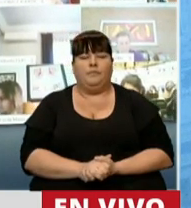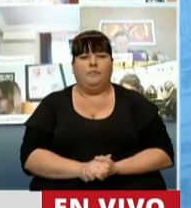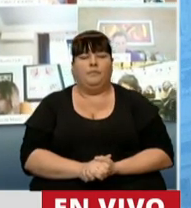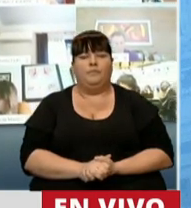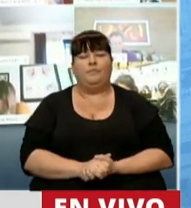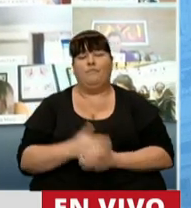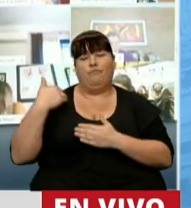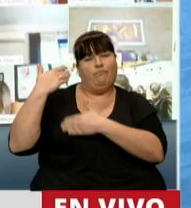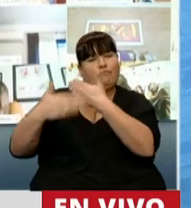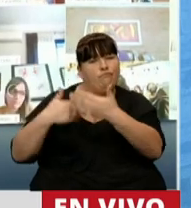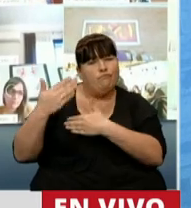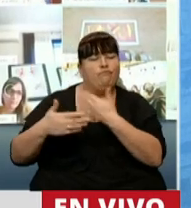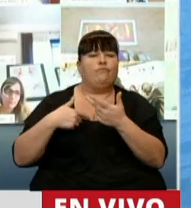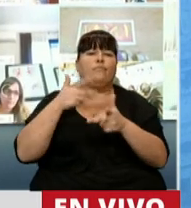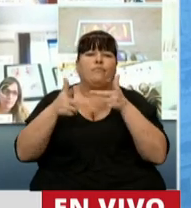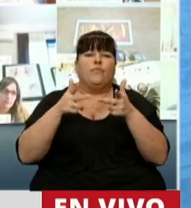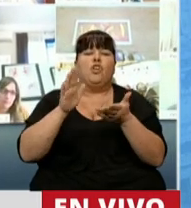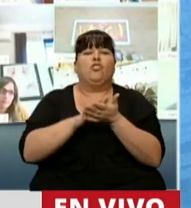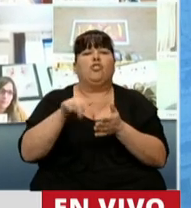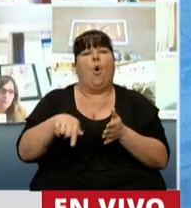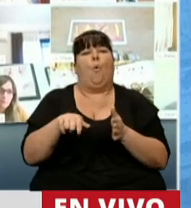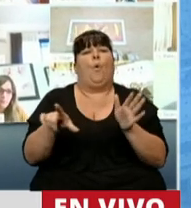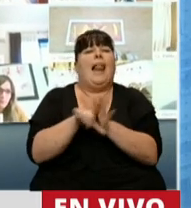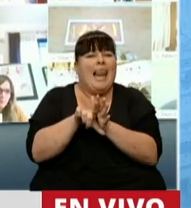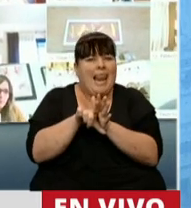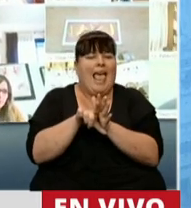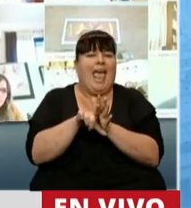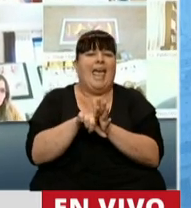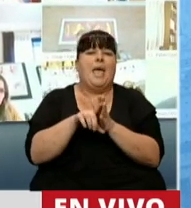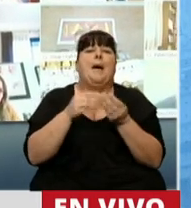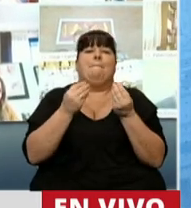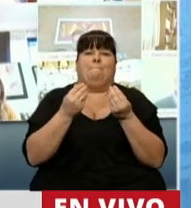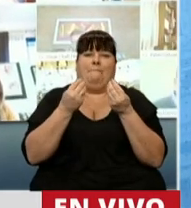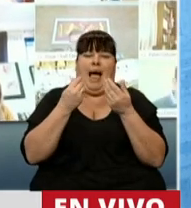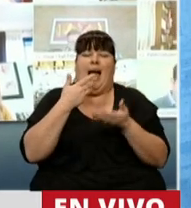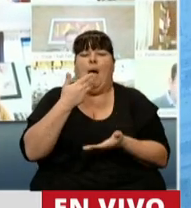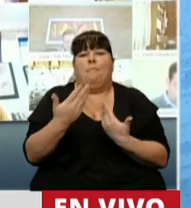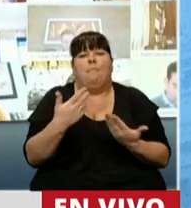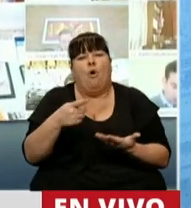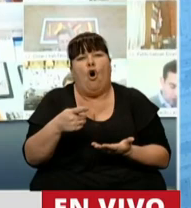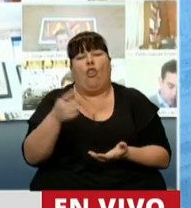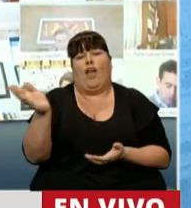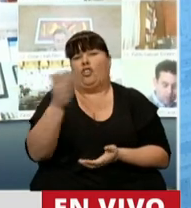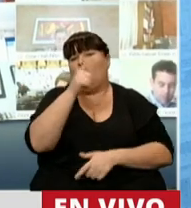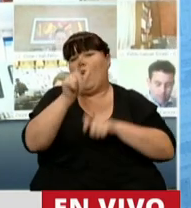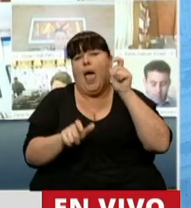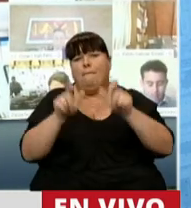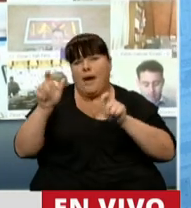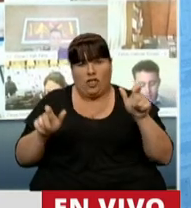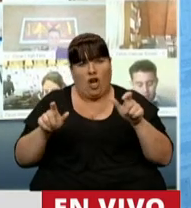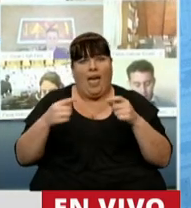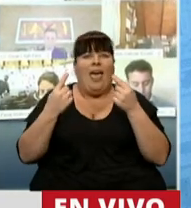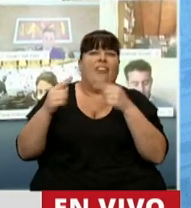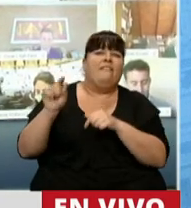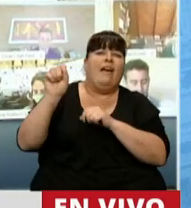todo este tiempo hemos estado diciendo que esta era una ley que quería abrir la posibilidad de que todos sin